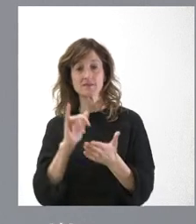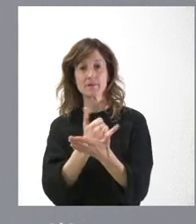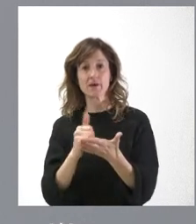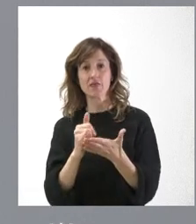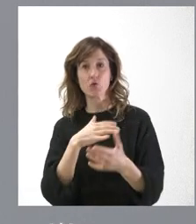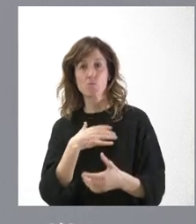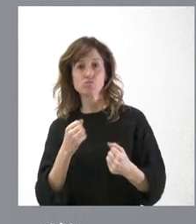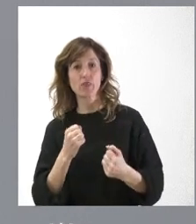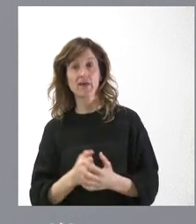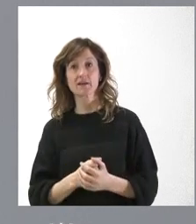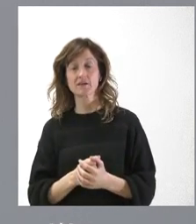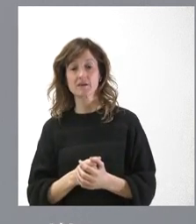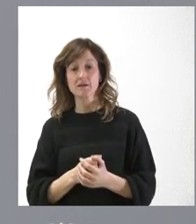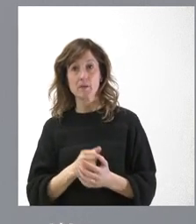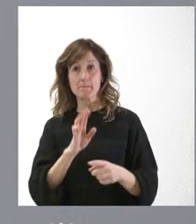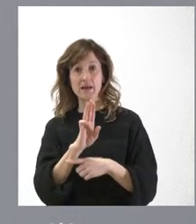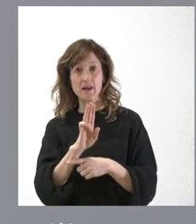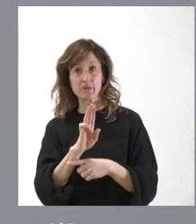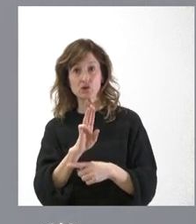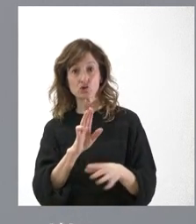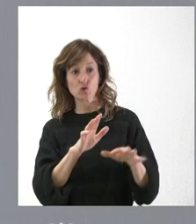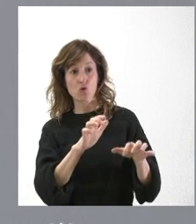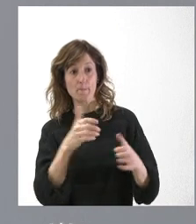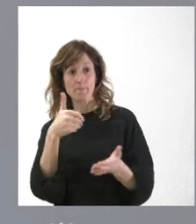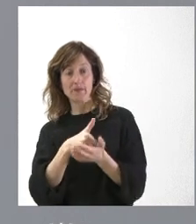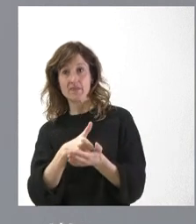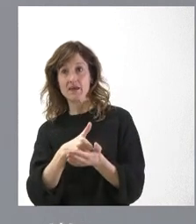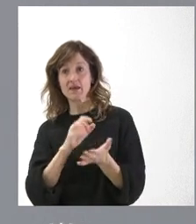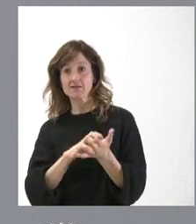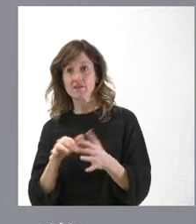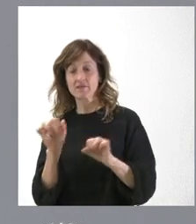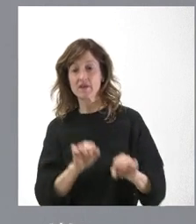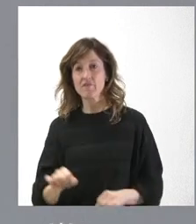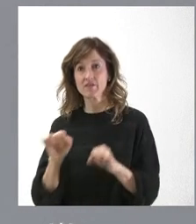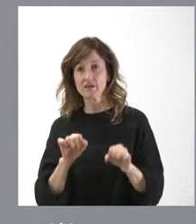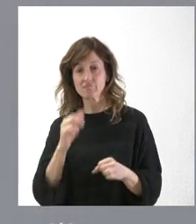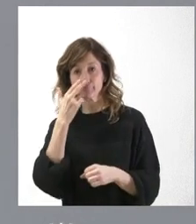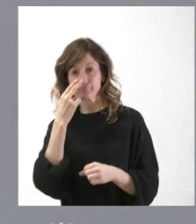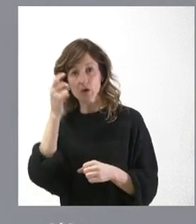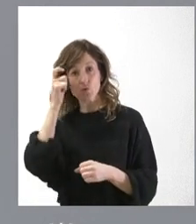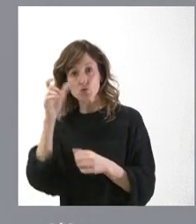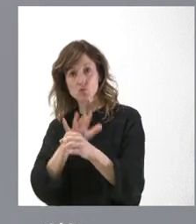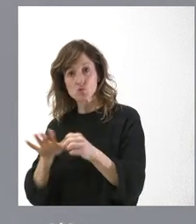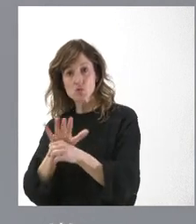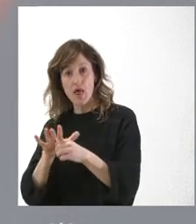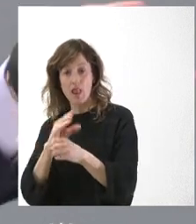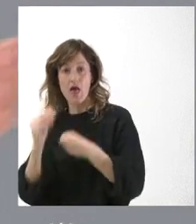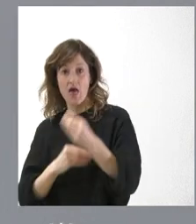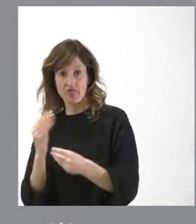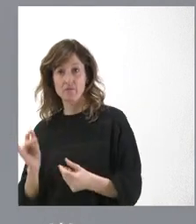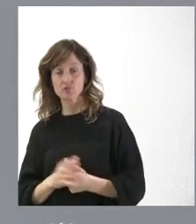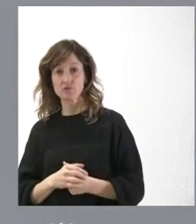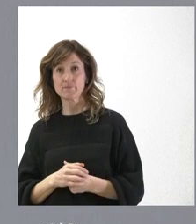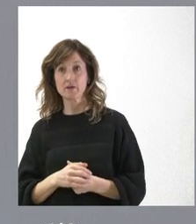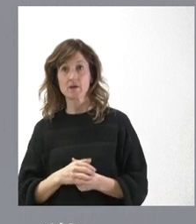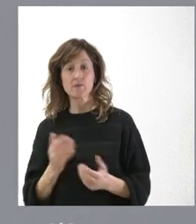Si el Parlamento nos pide a la Junta de Castilla y León que defendamos los intereses de los ciudadanos del mundo rural, lo vamos a hacer. Y la solicitud